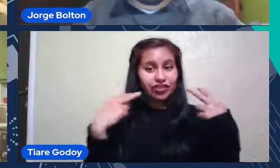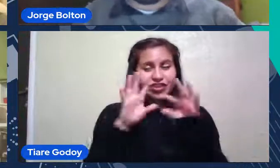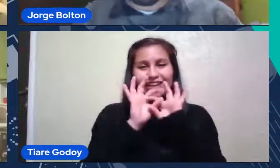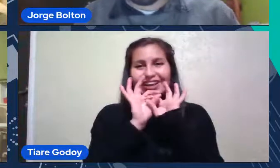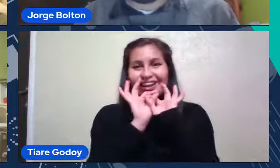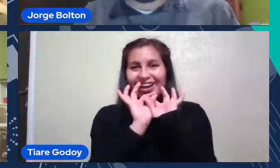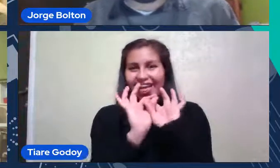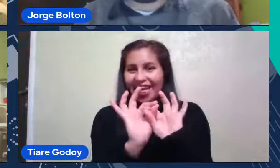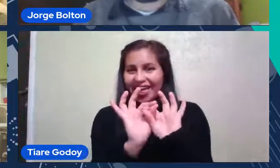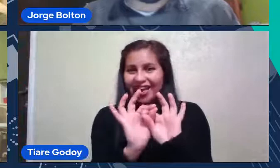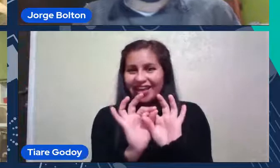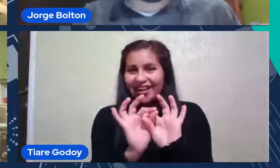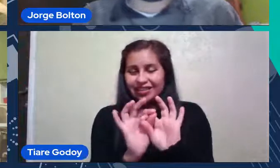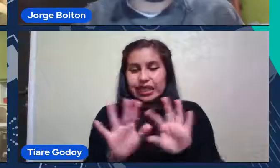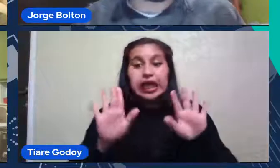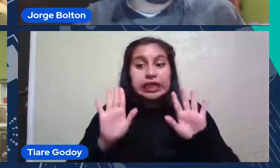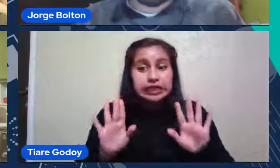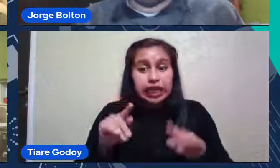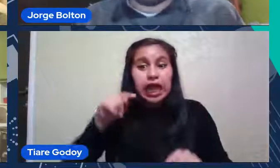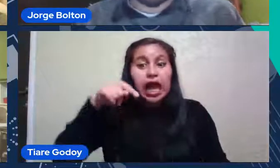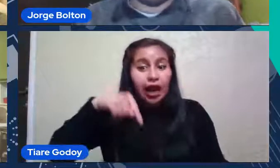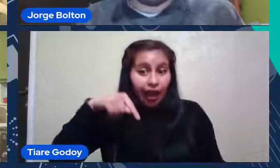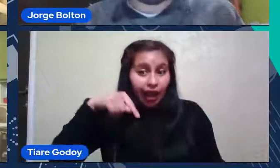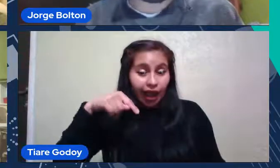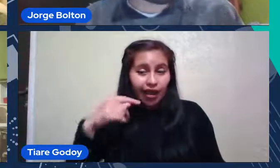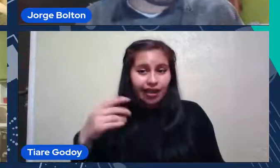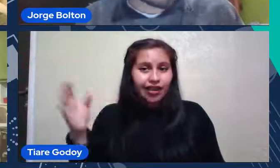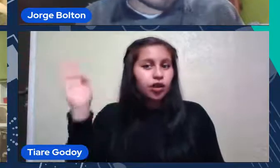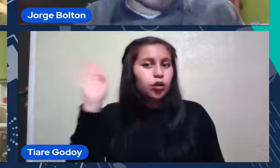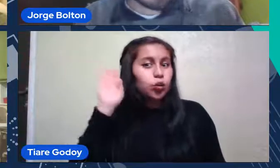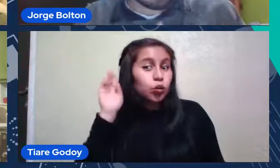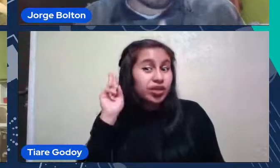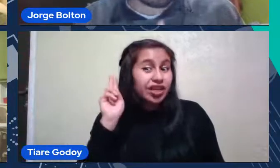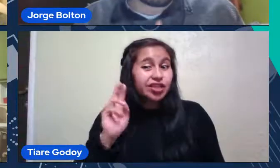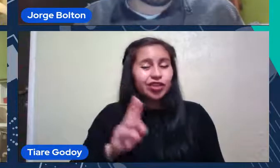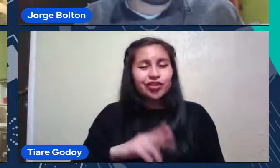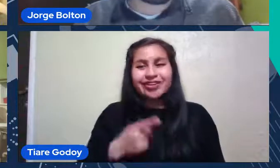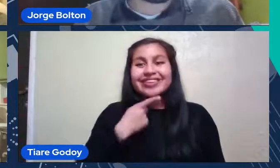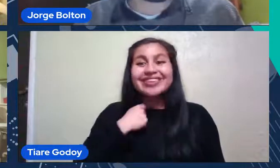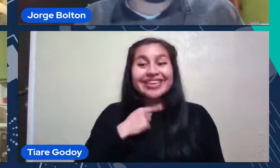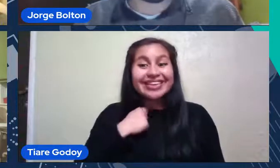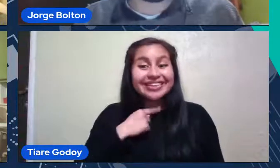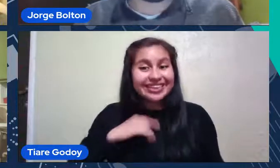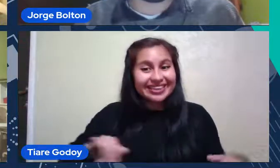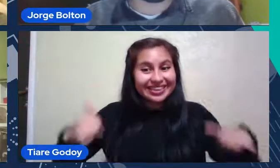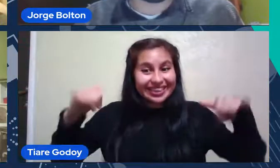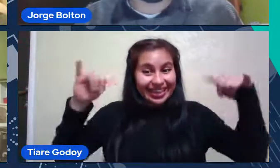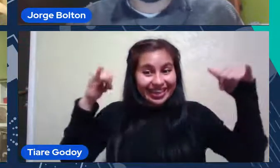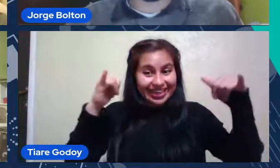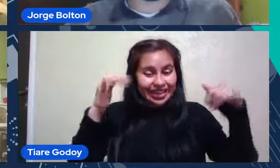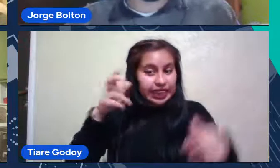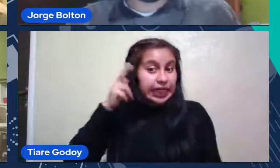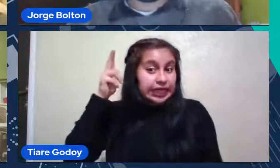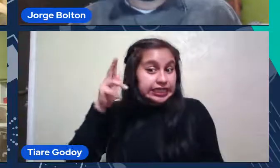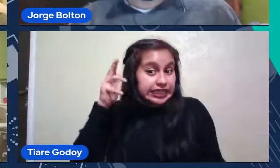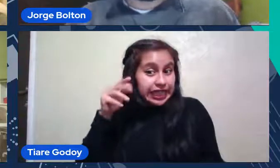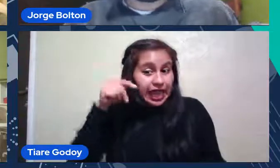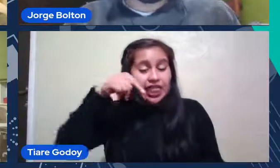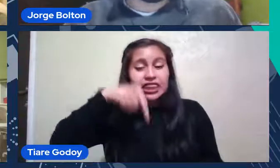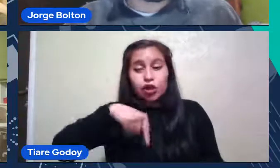Haberse Quedado En Nuestra Transmisión Escuchando Está Muy Interesante Y Entretenida Charla Que Nos Dio Sigo En El Día De Hoy